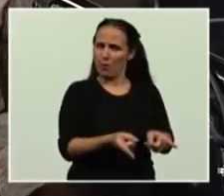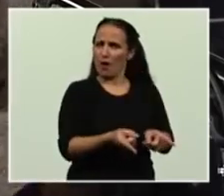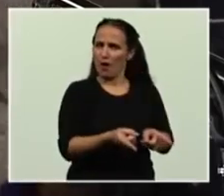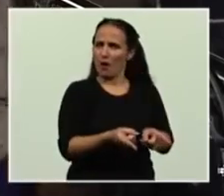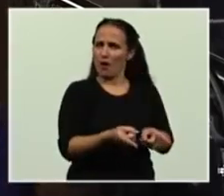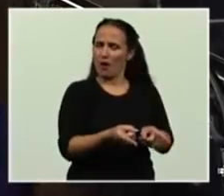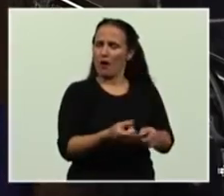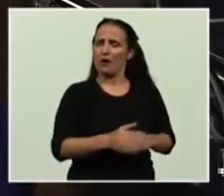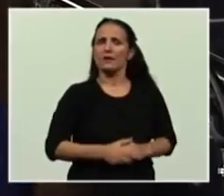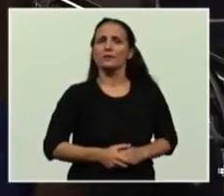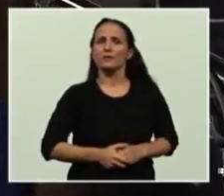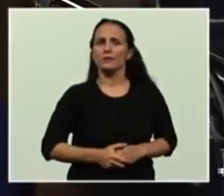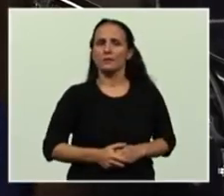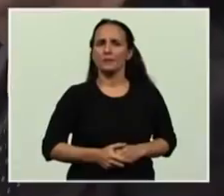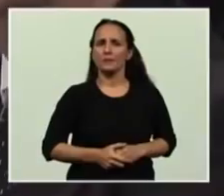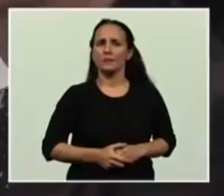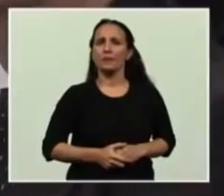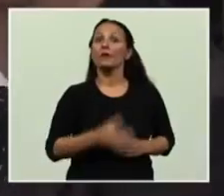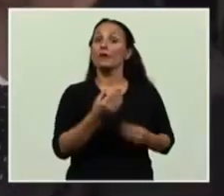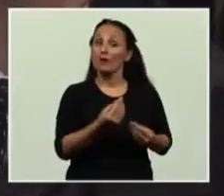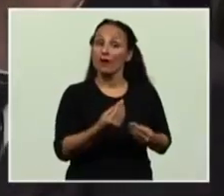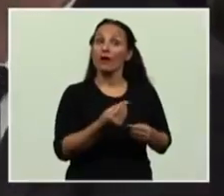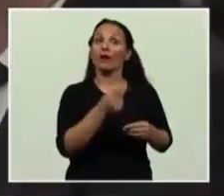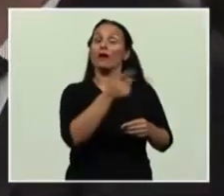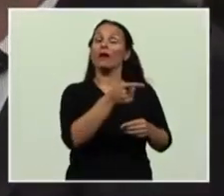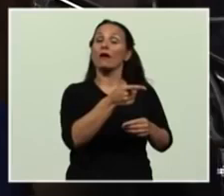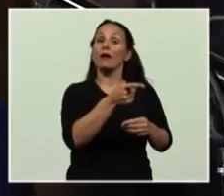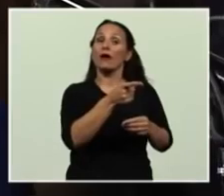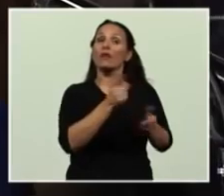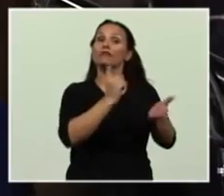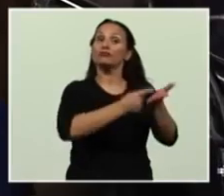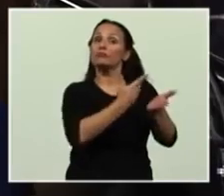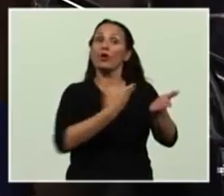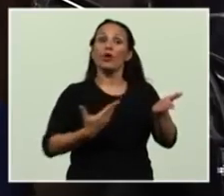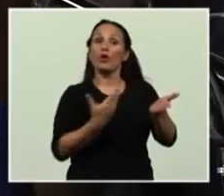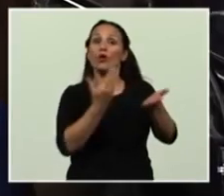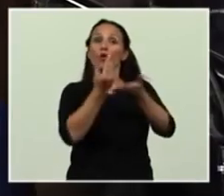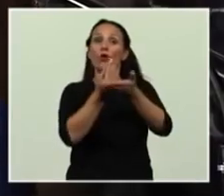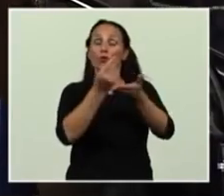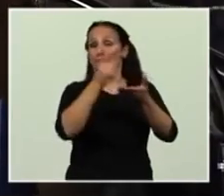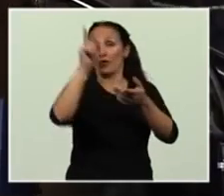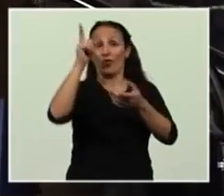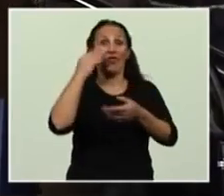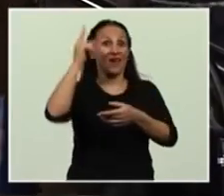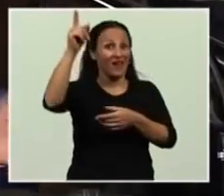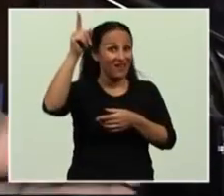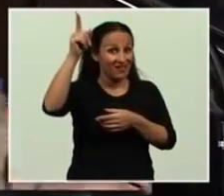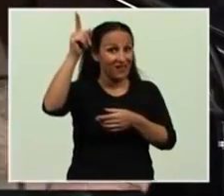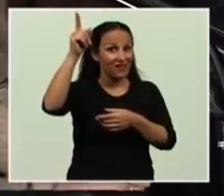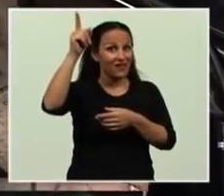con la resolución que insta al gobierno del Reino Unido precisamente